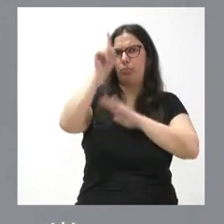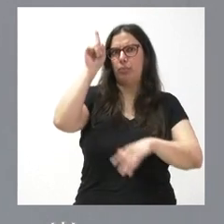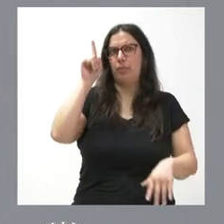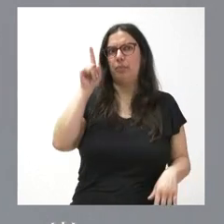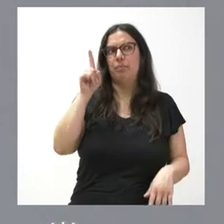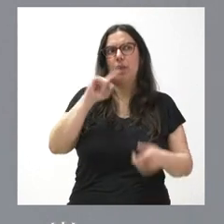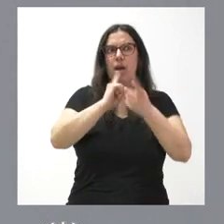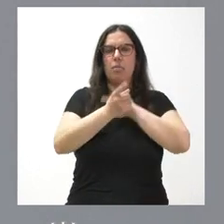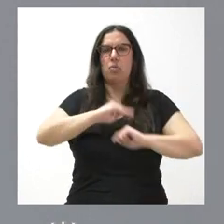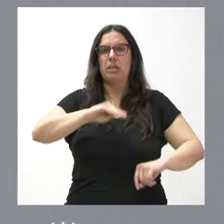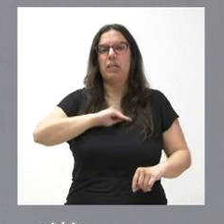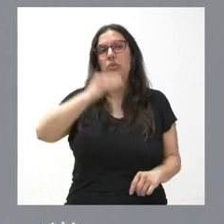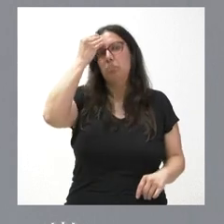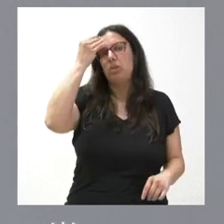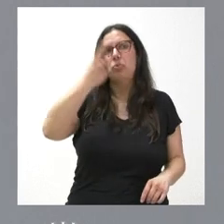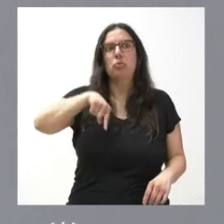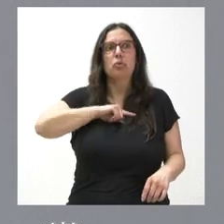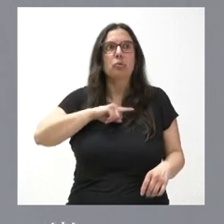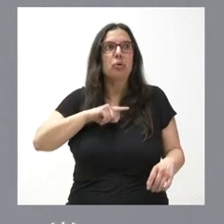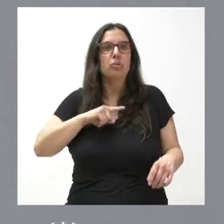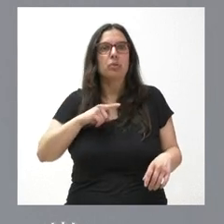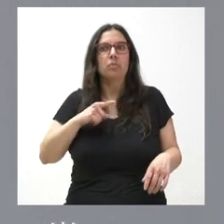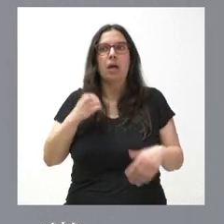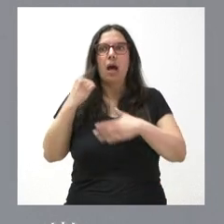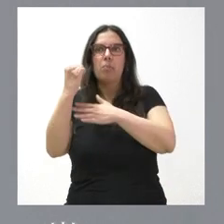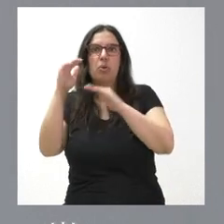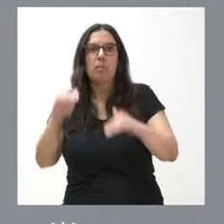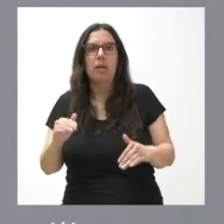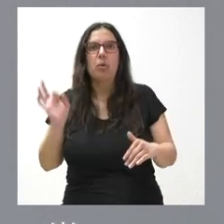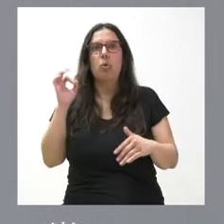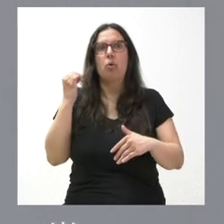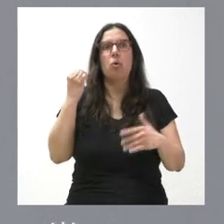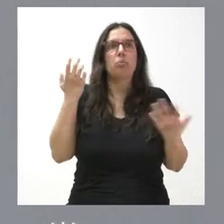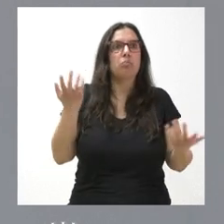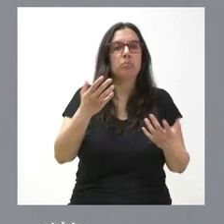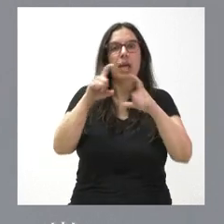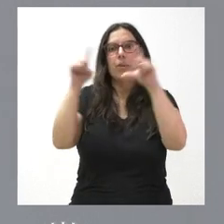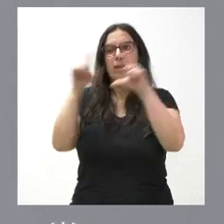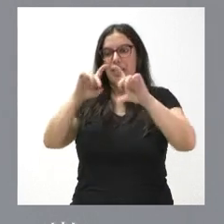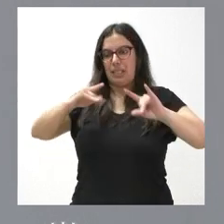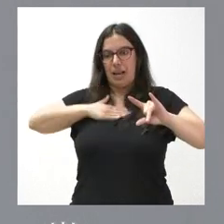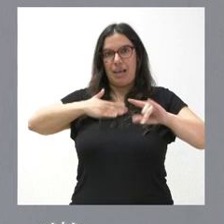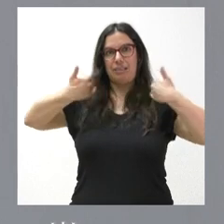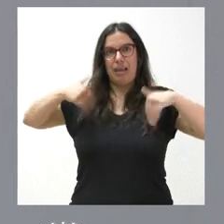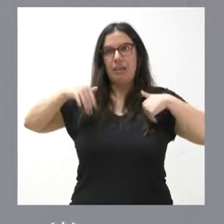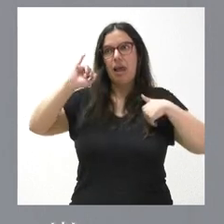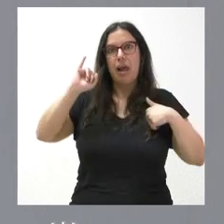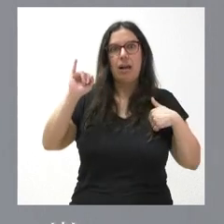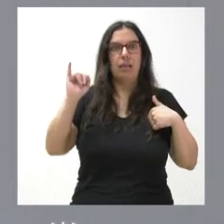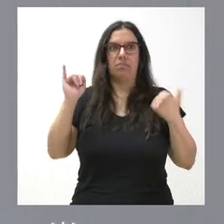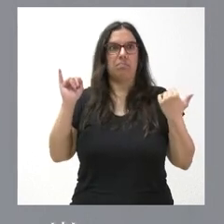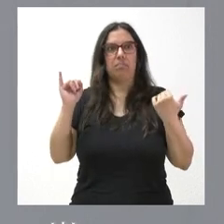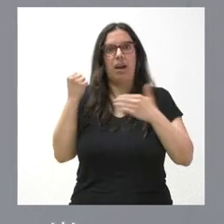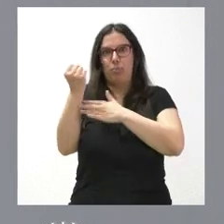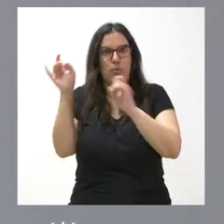yo que nosotros tengamos que dar menos apoyo o menos respaldo a las empresas que tienen capital de